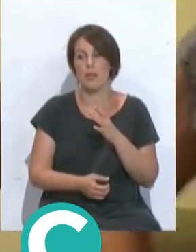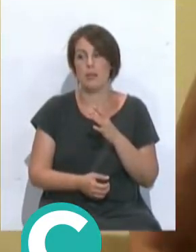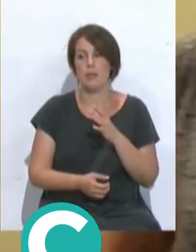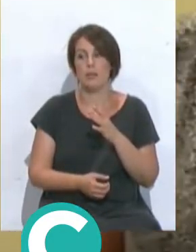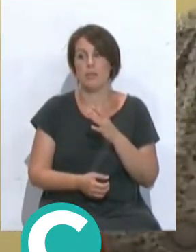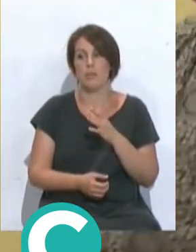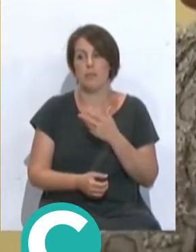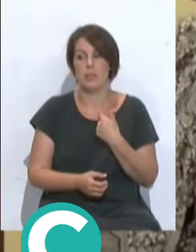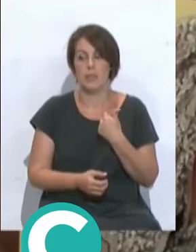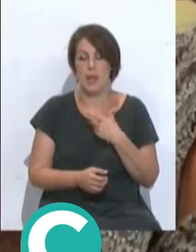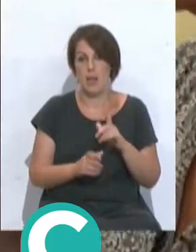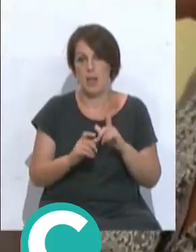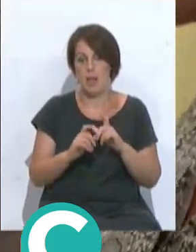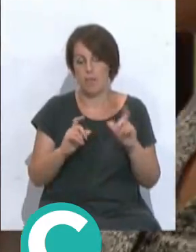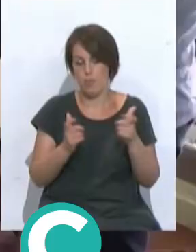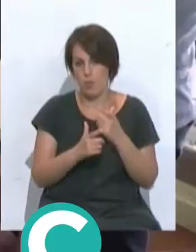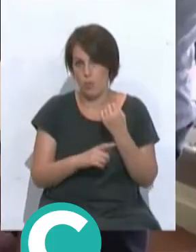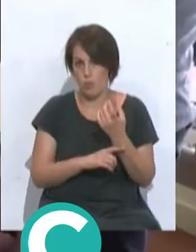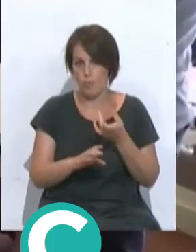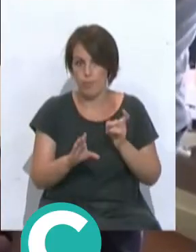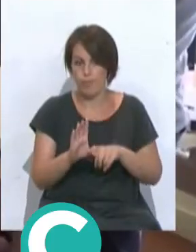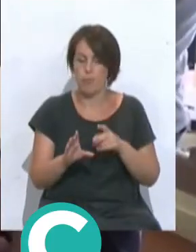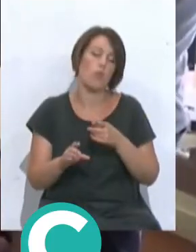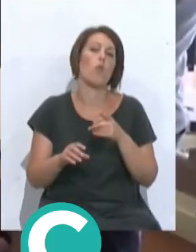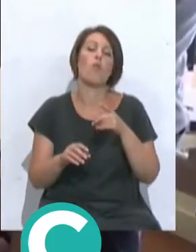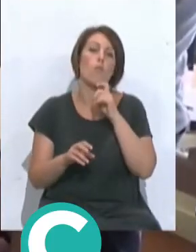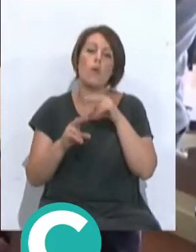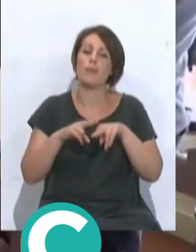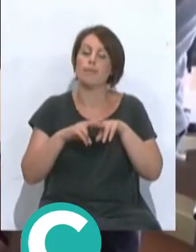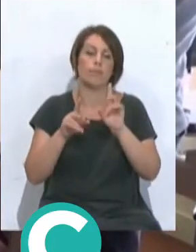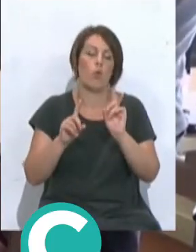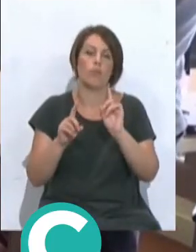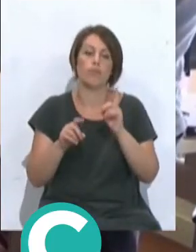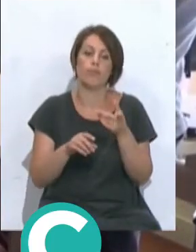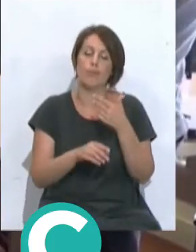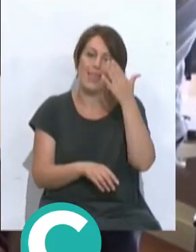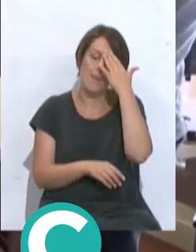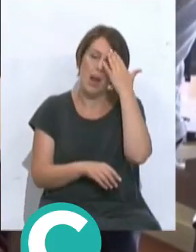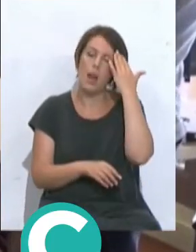de pasar, vamos, de formar ya parte de su staff, no como analista sino como parte principal.